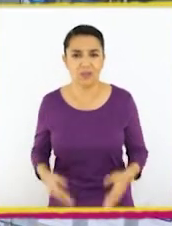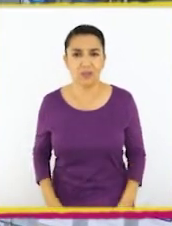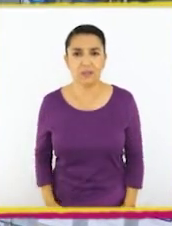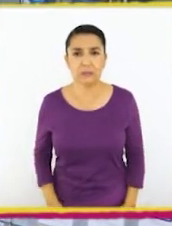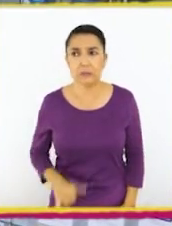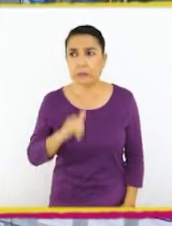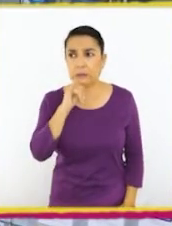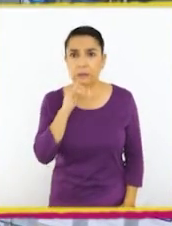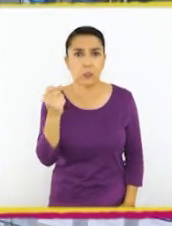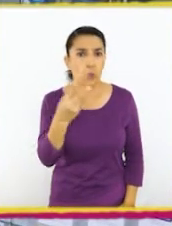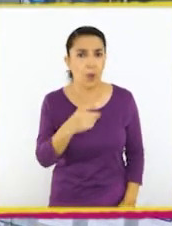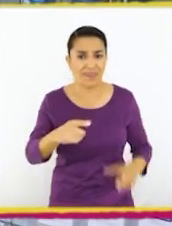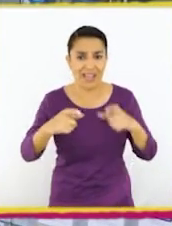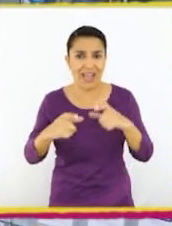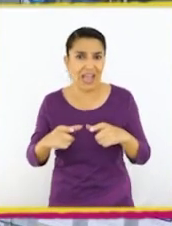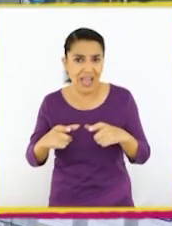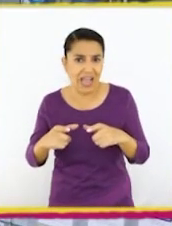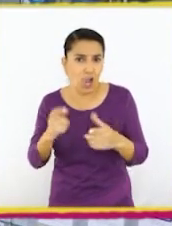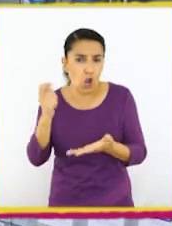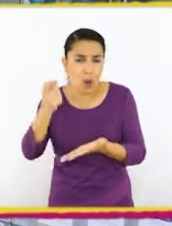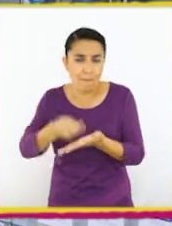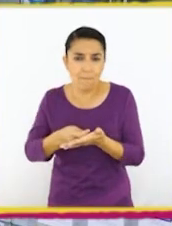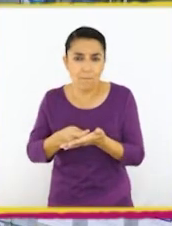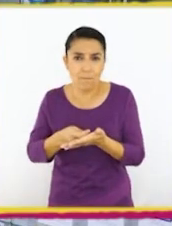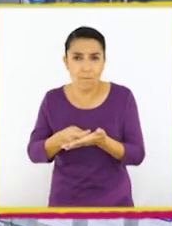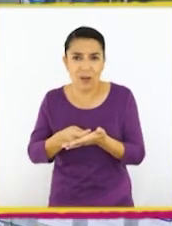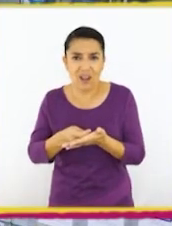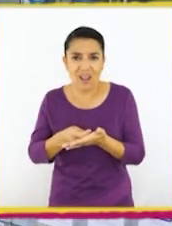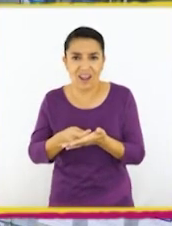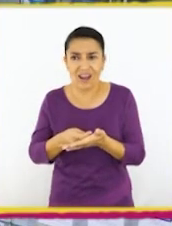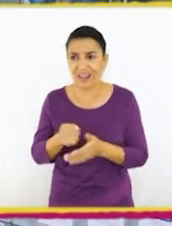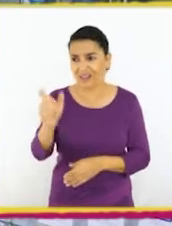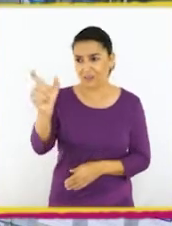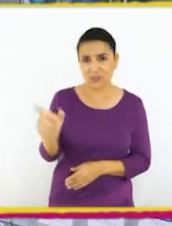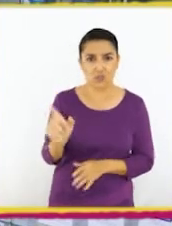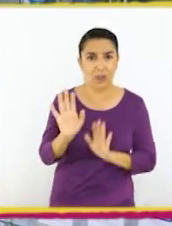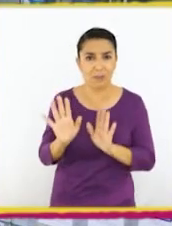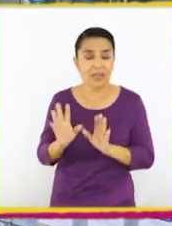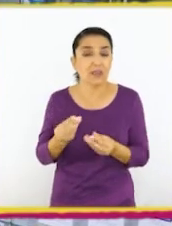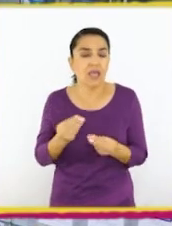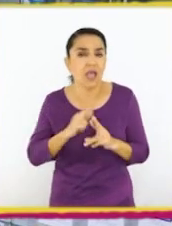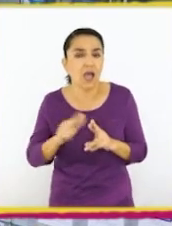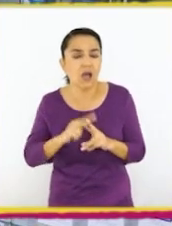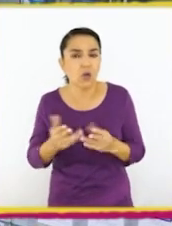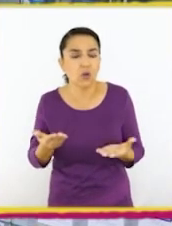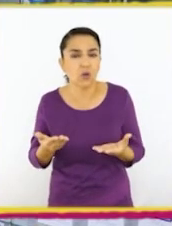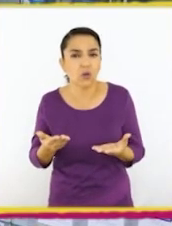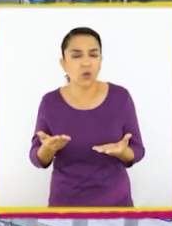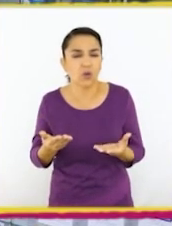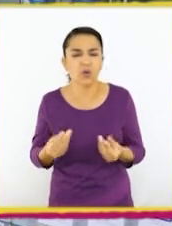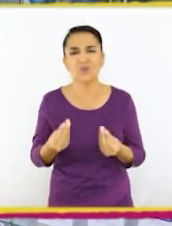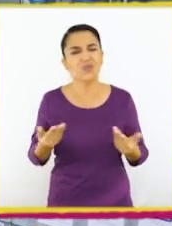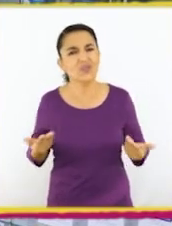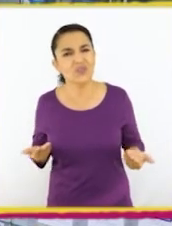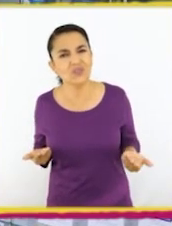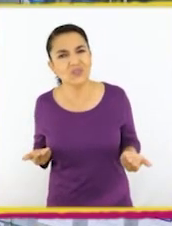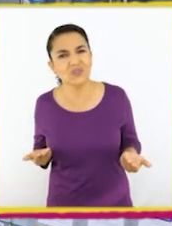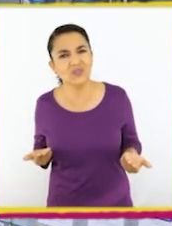No sé cuántas cajas tengo que comprar. La vendedora me está esperando. ¿Qué hago? ¿Cómo?